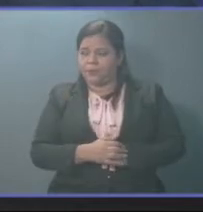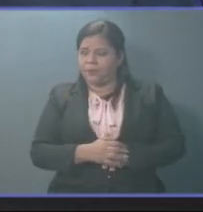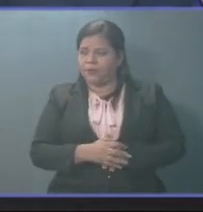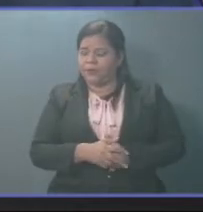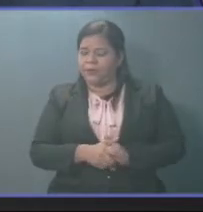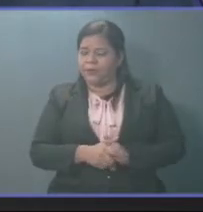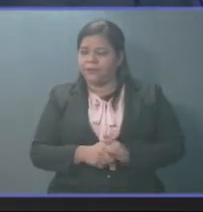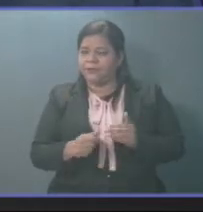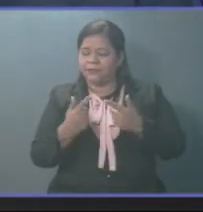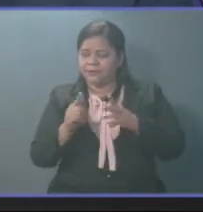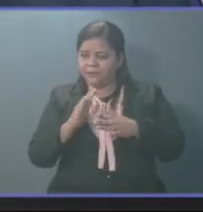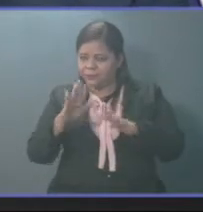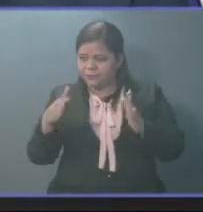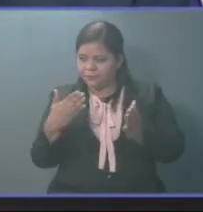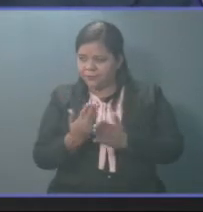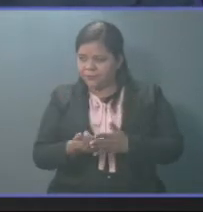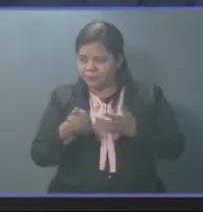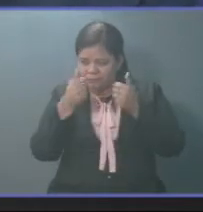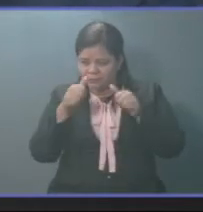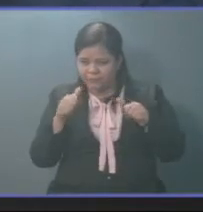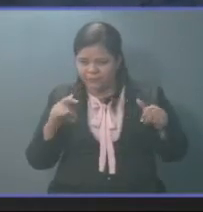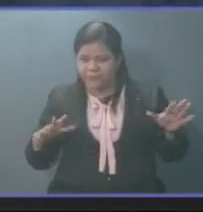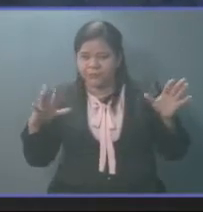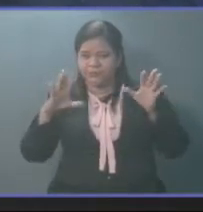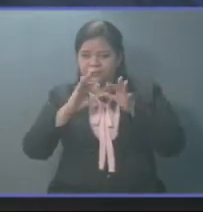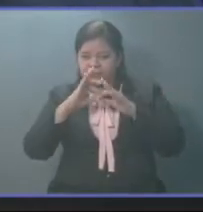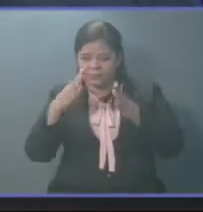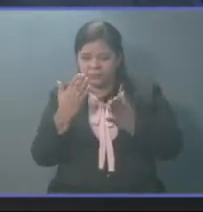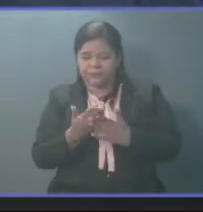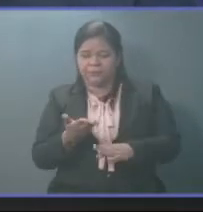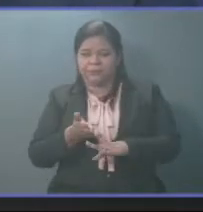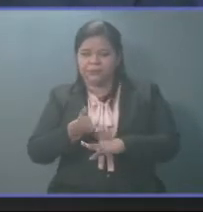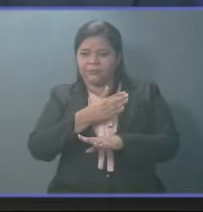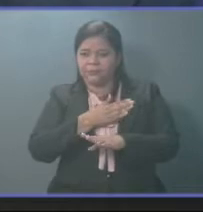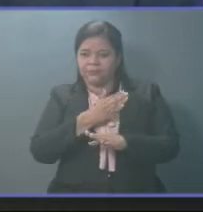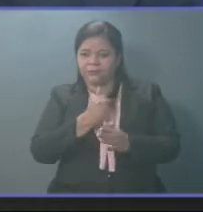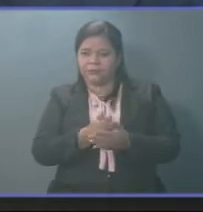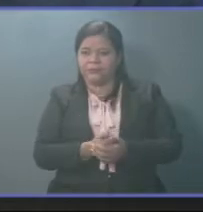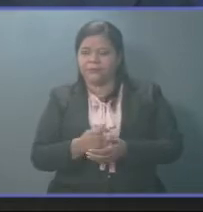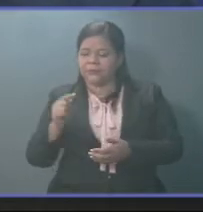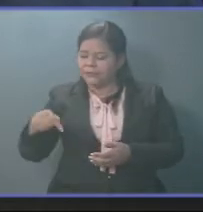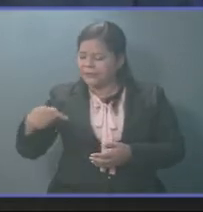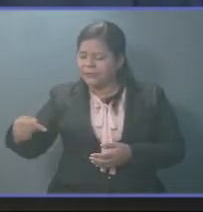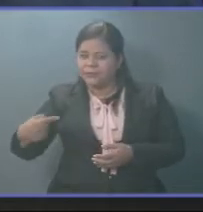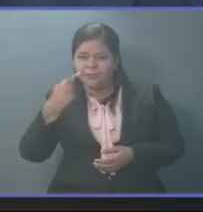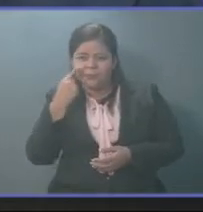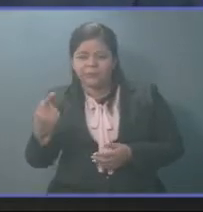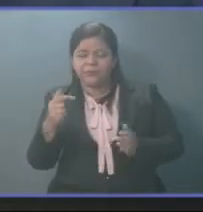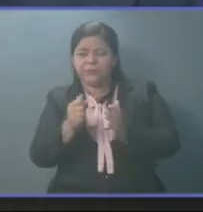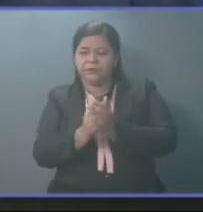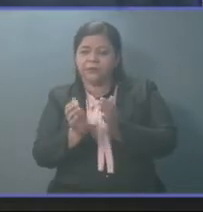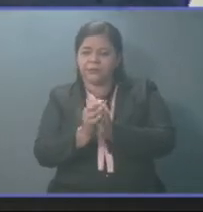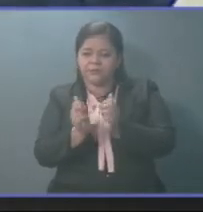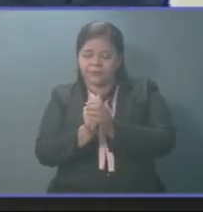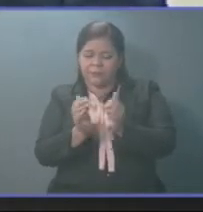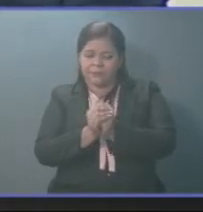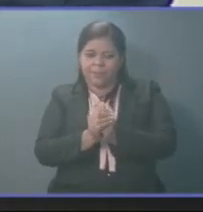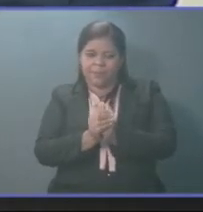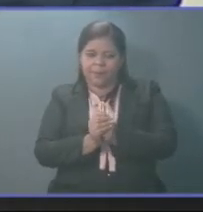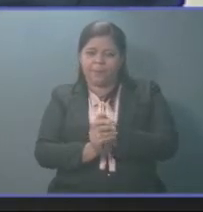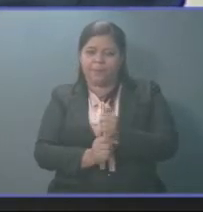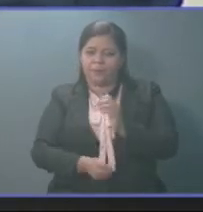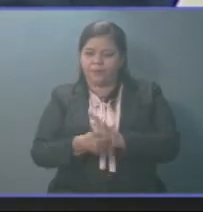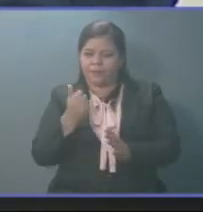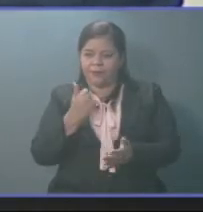ellos saben que la Comisión Agropecuaria siempre ha estado pendiente de la problemática que ellos tienen